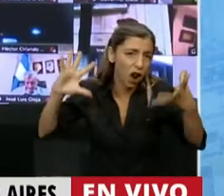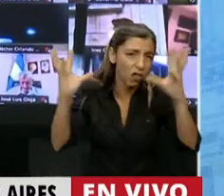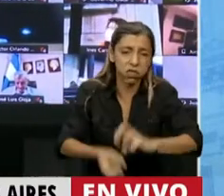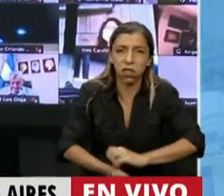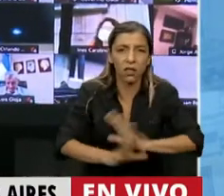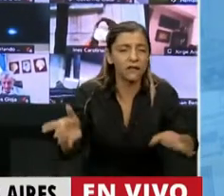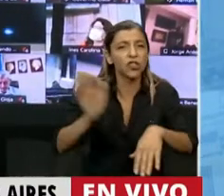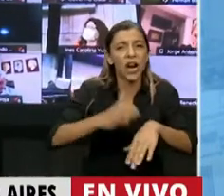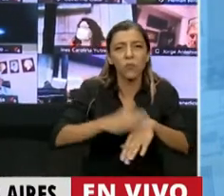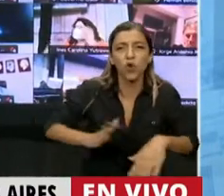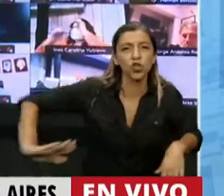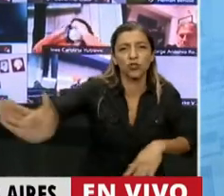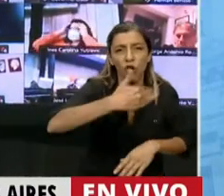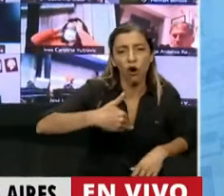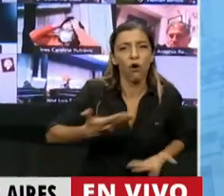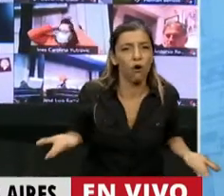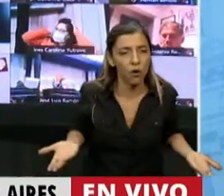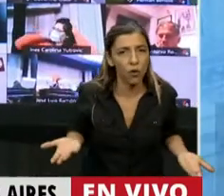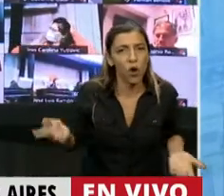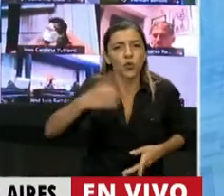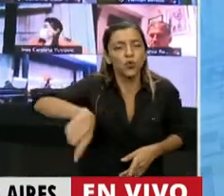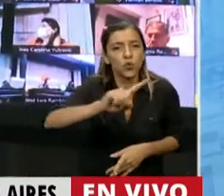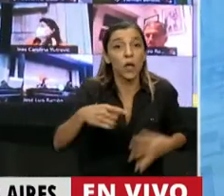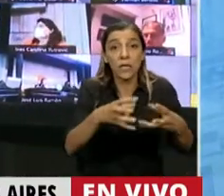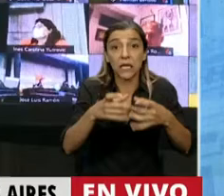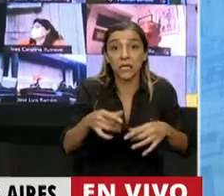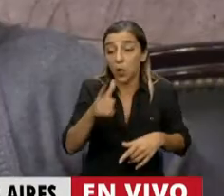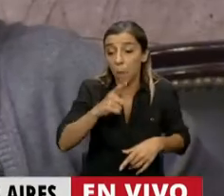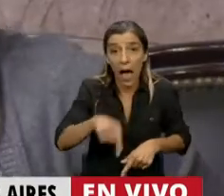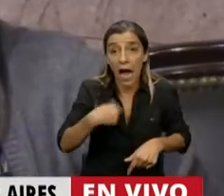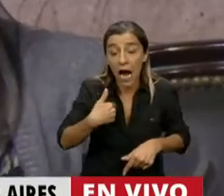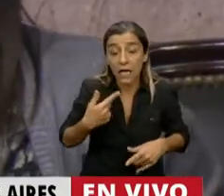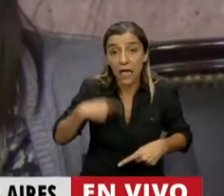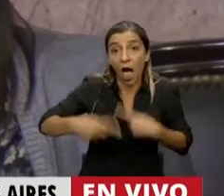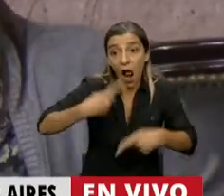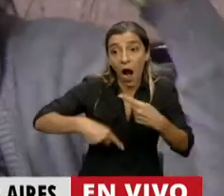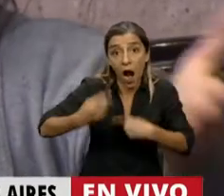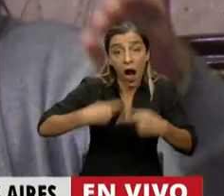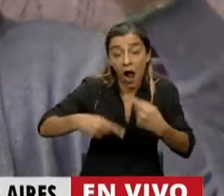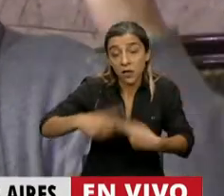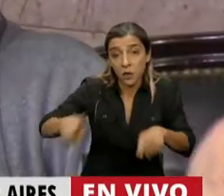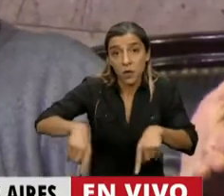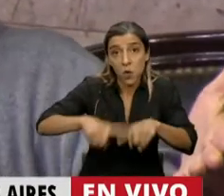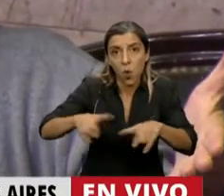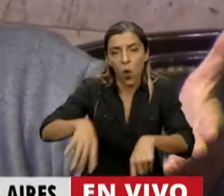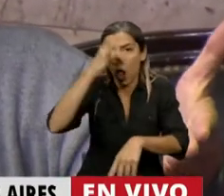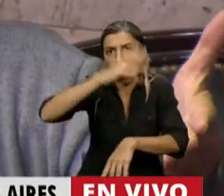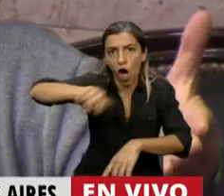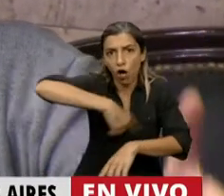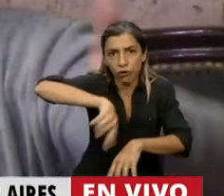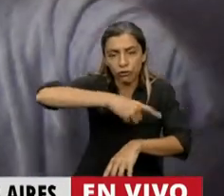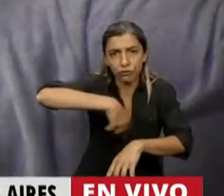por eso están en este pantano, una sesión de la que no pueden salir en Fantástico hace 12 horas que están representando